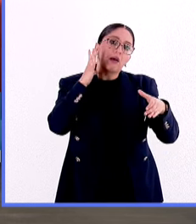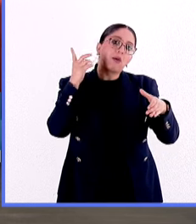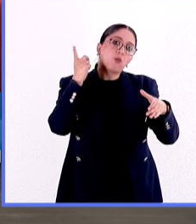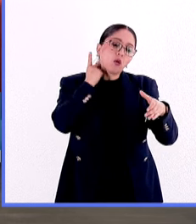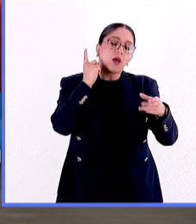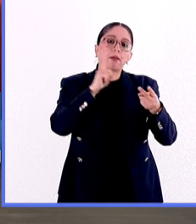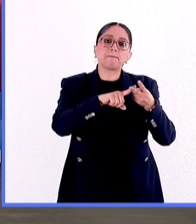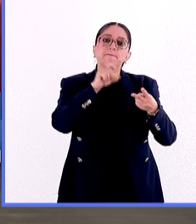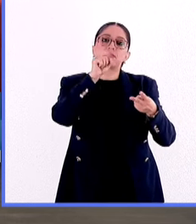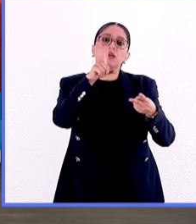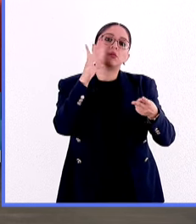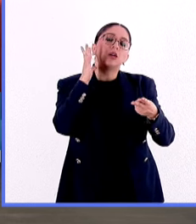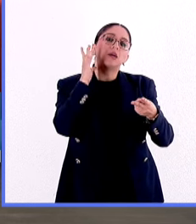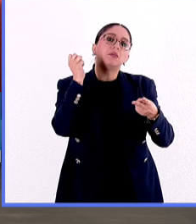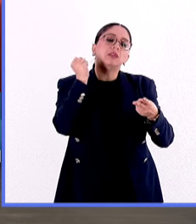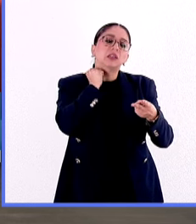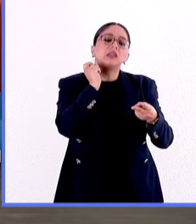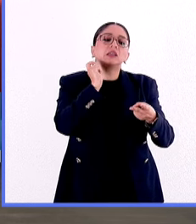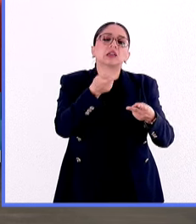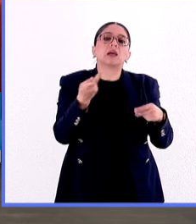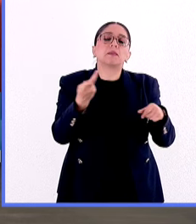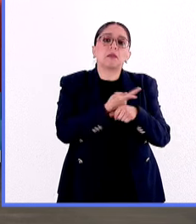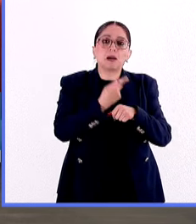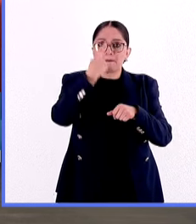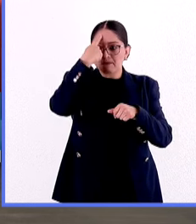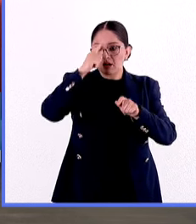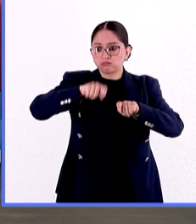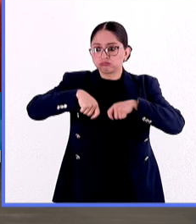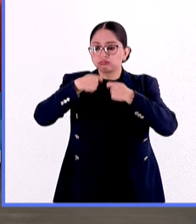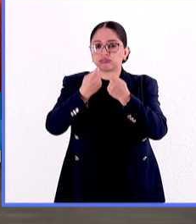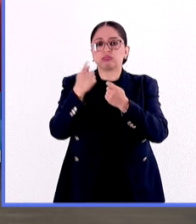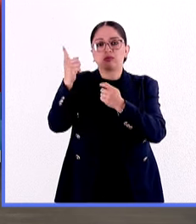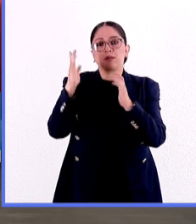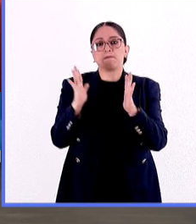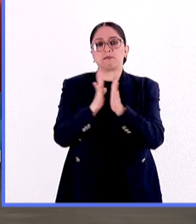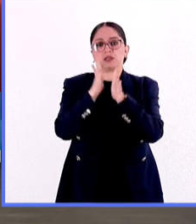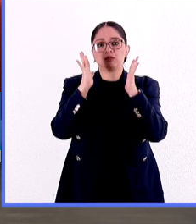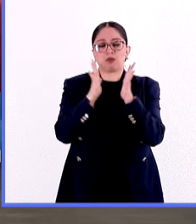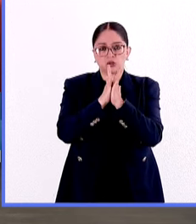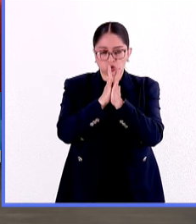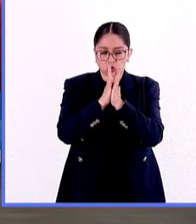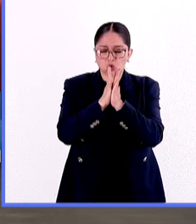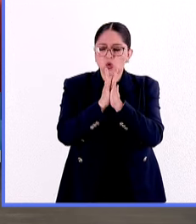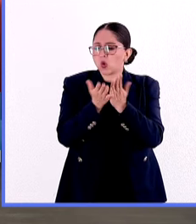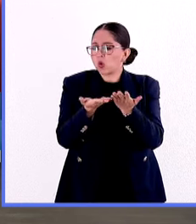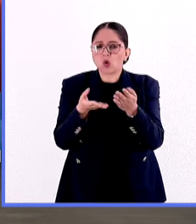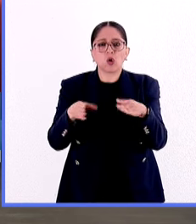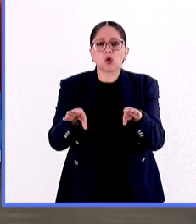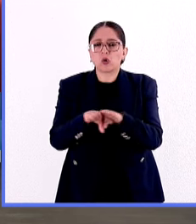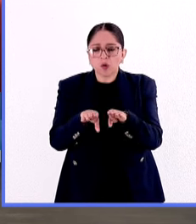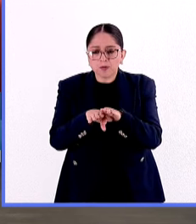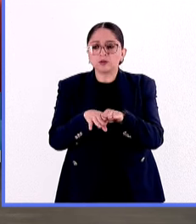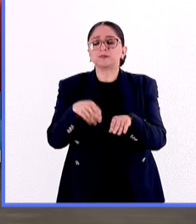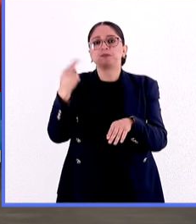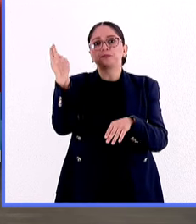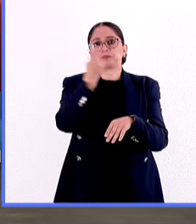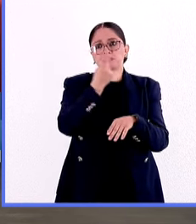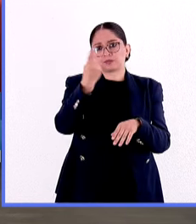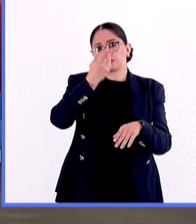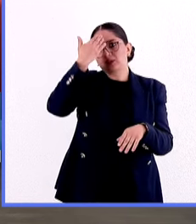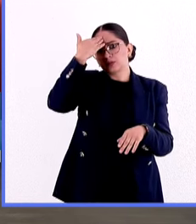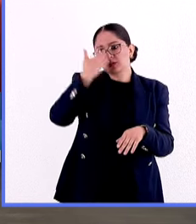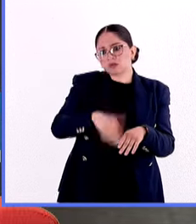Senadores no sólo para permitir esta participación política sino para atender el tema de cómo